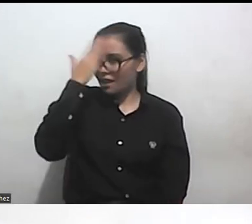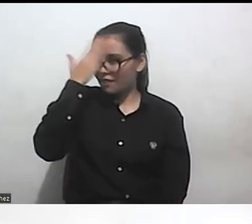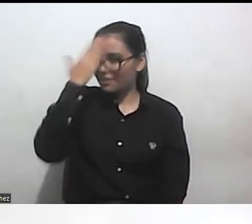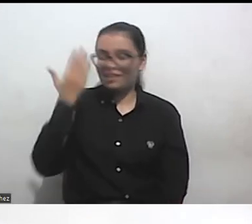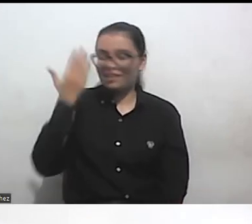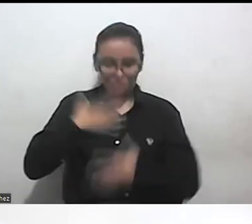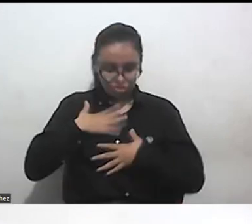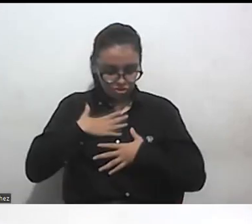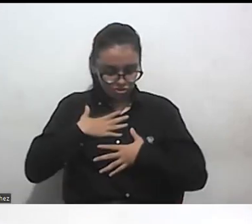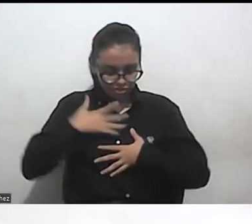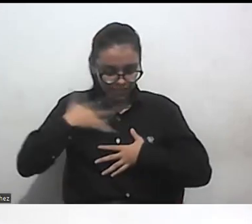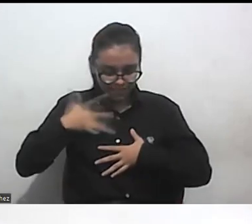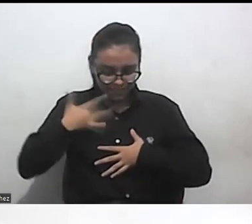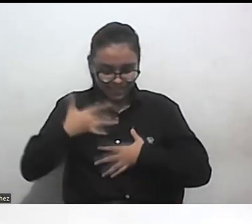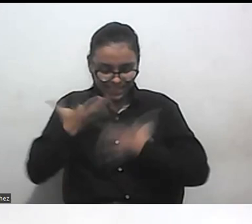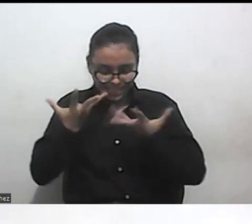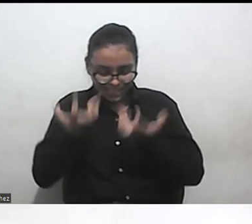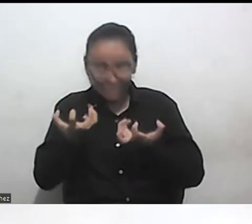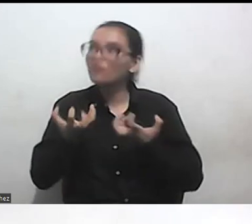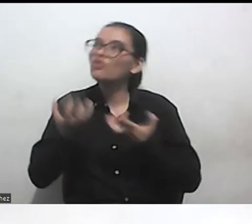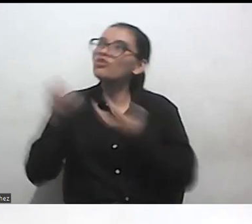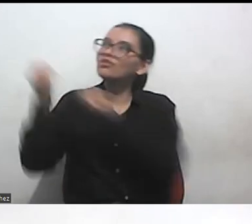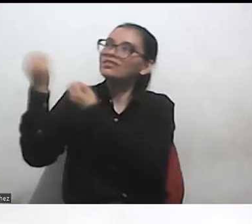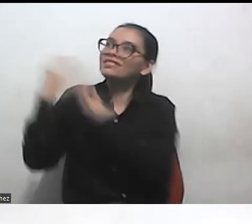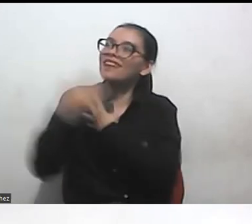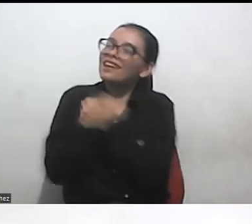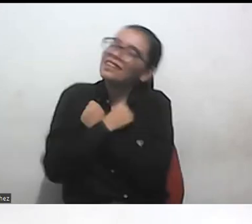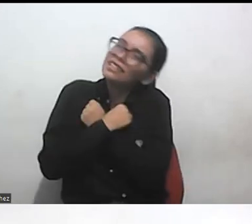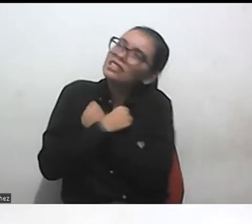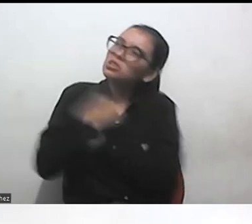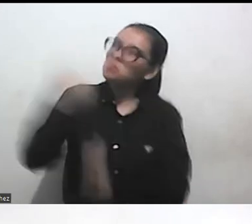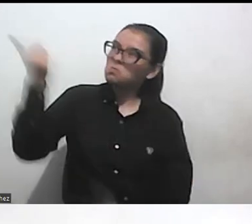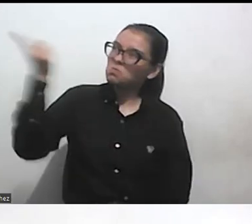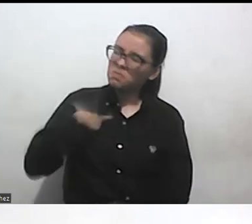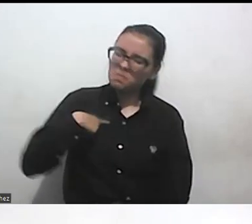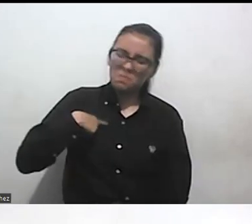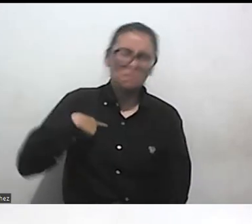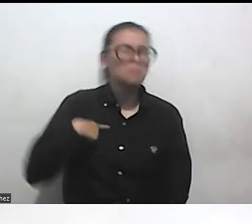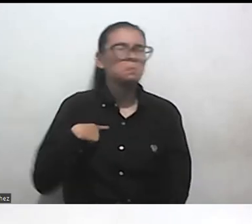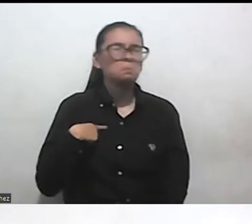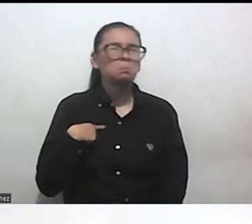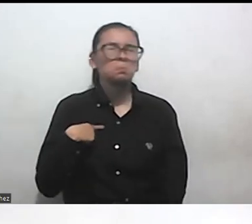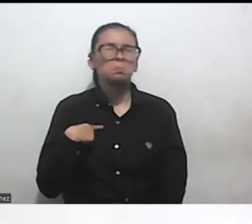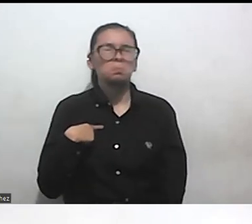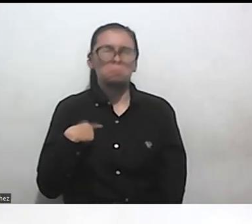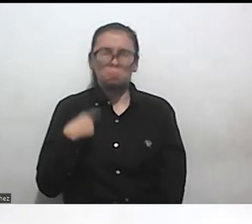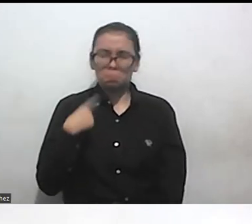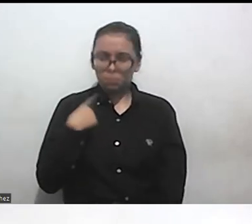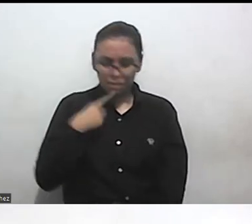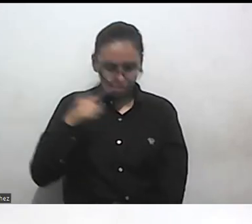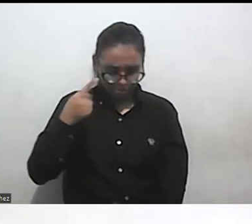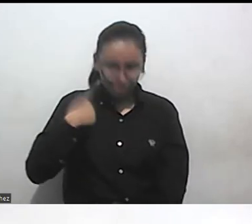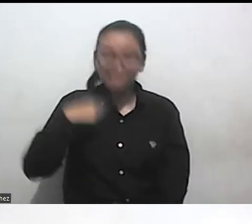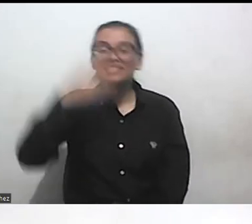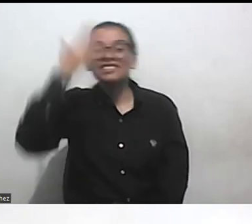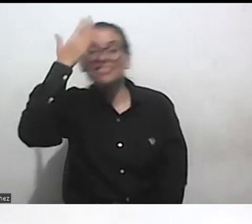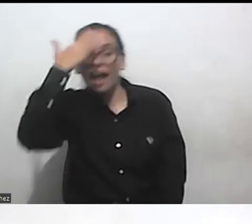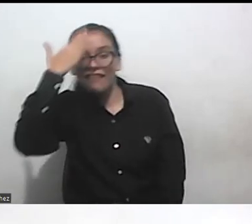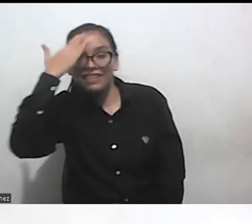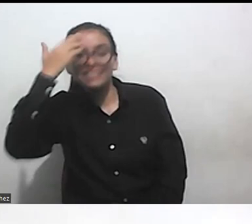cuando le hablas mal porque son personas que saben distinguir entre el amor